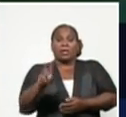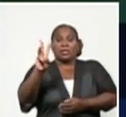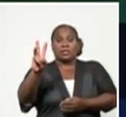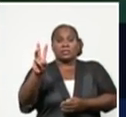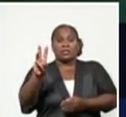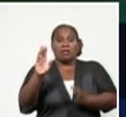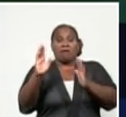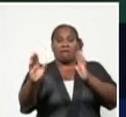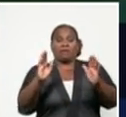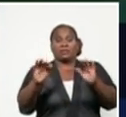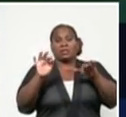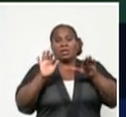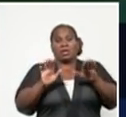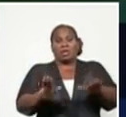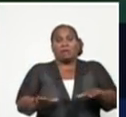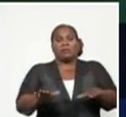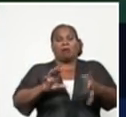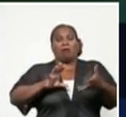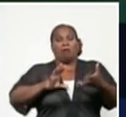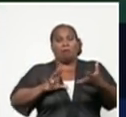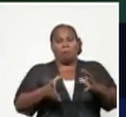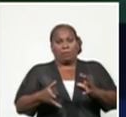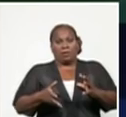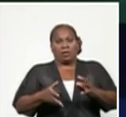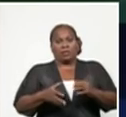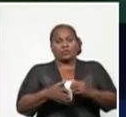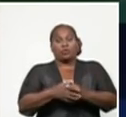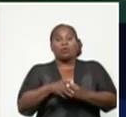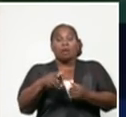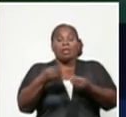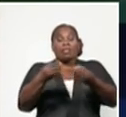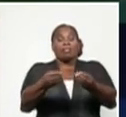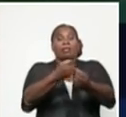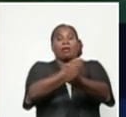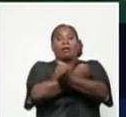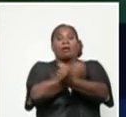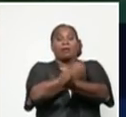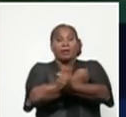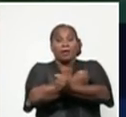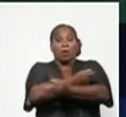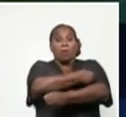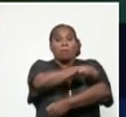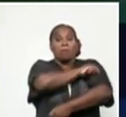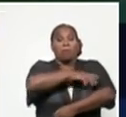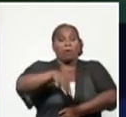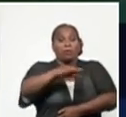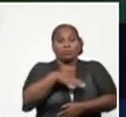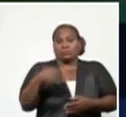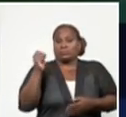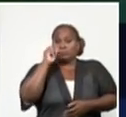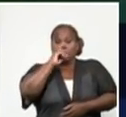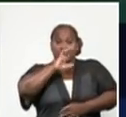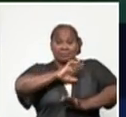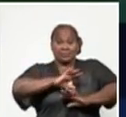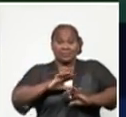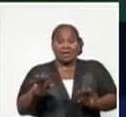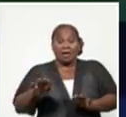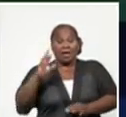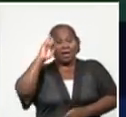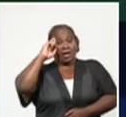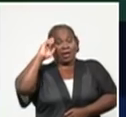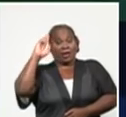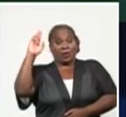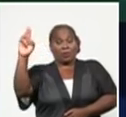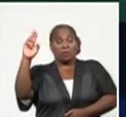para evitar una complicación de este tipo que ponga en riesgo la salud de nuestro pueblo. Concluyo recordando que se hace